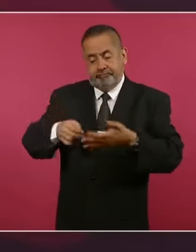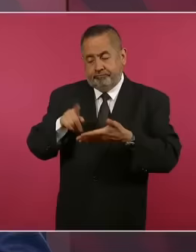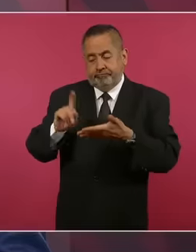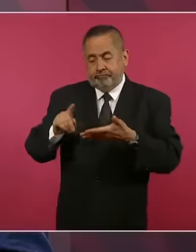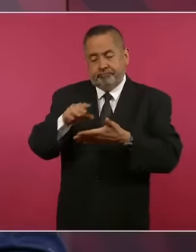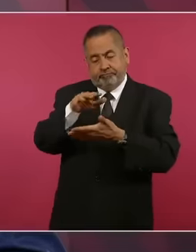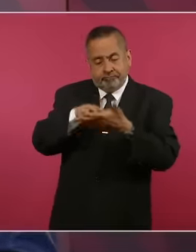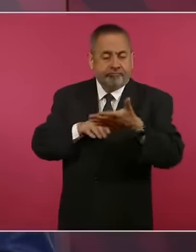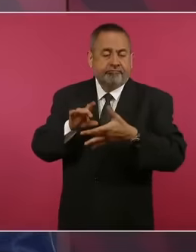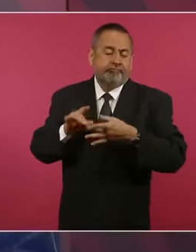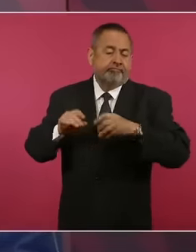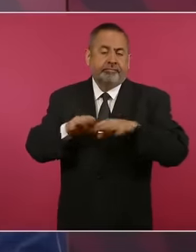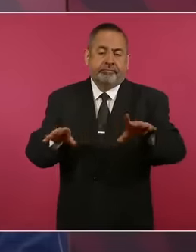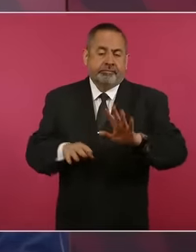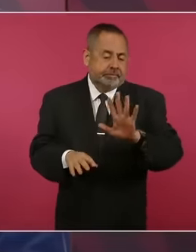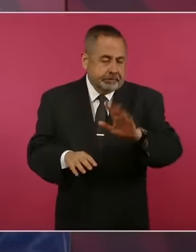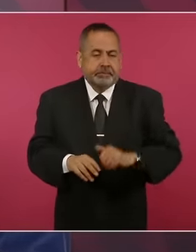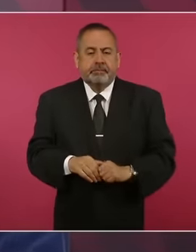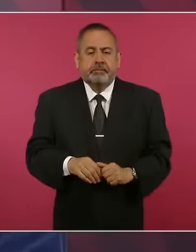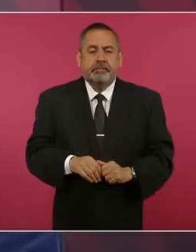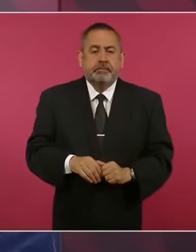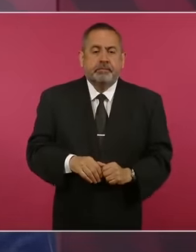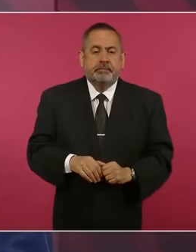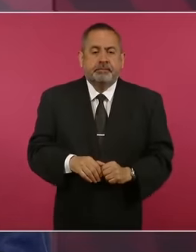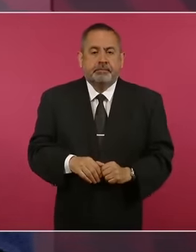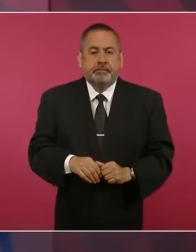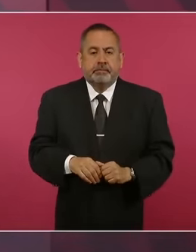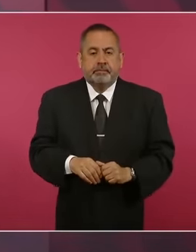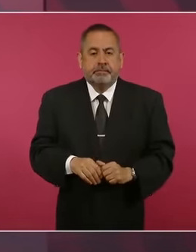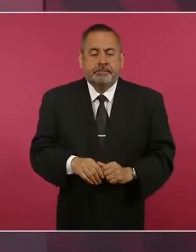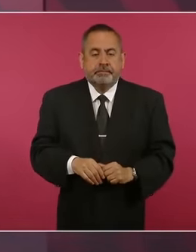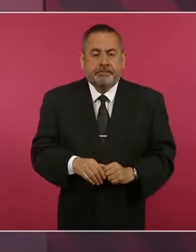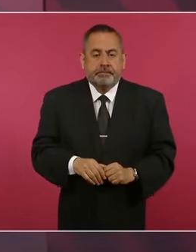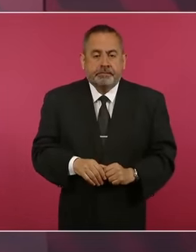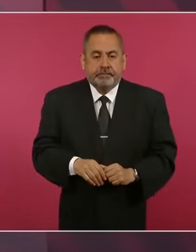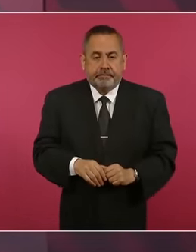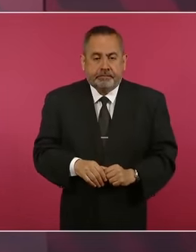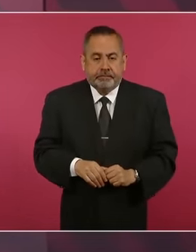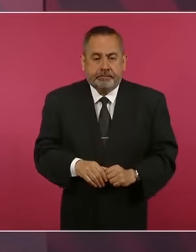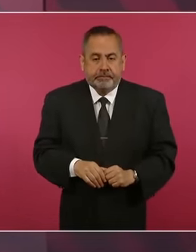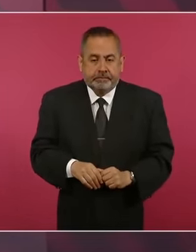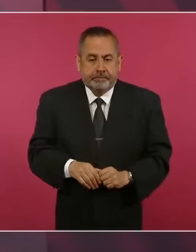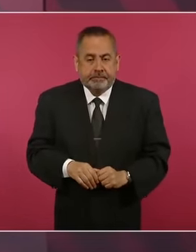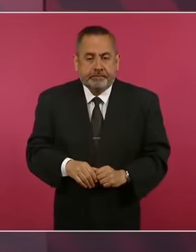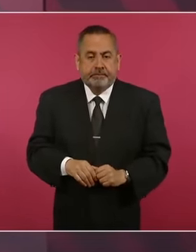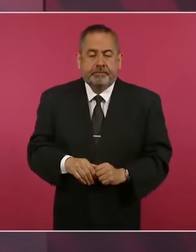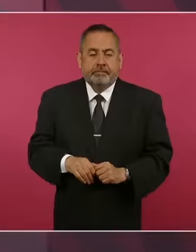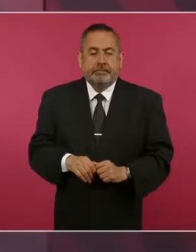Pero había esa